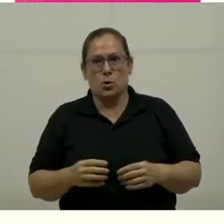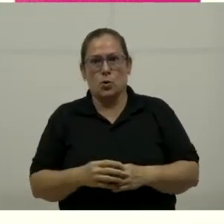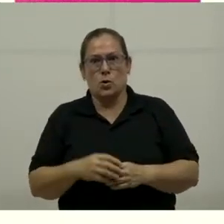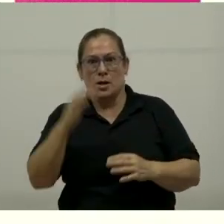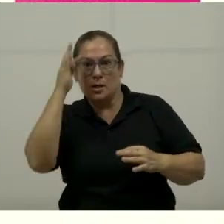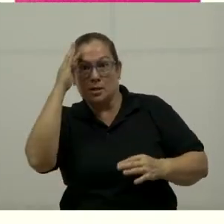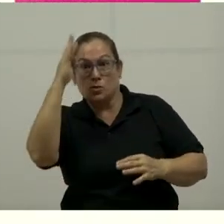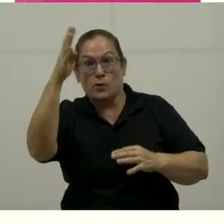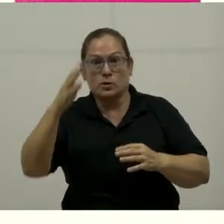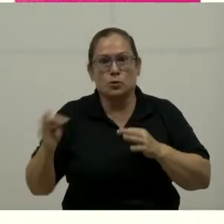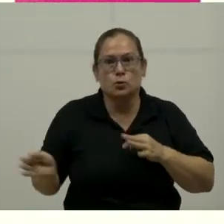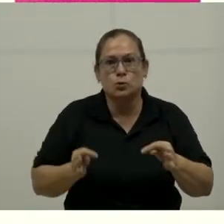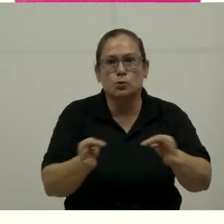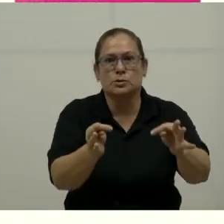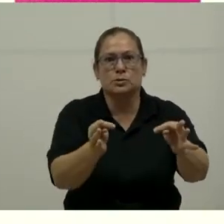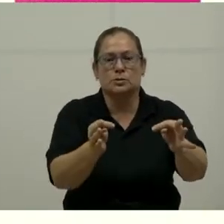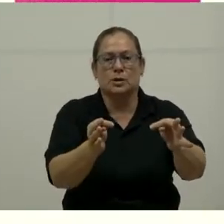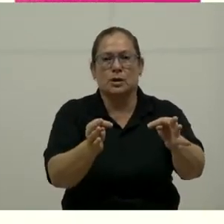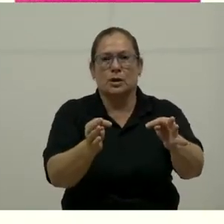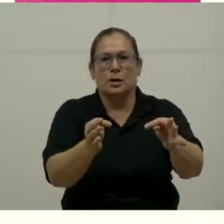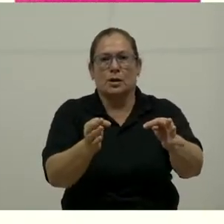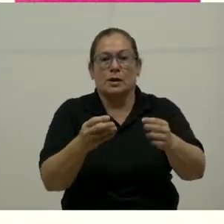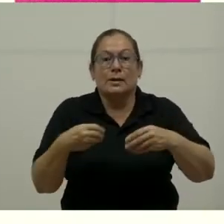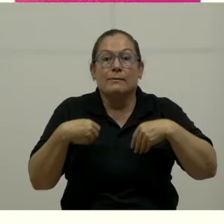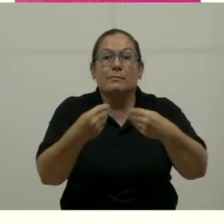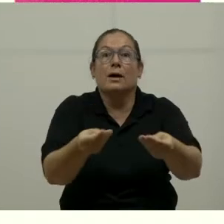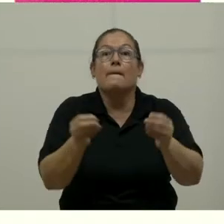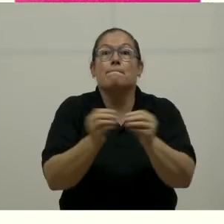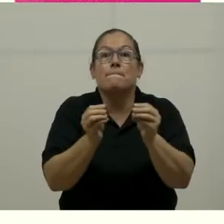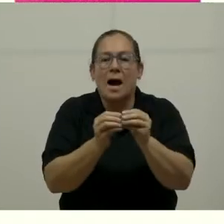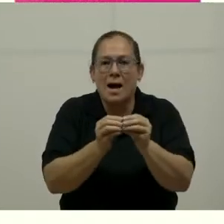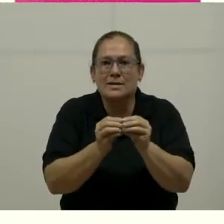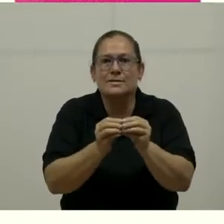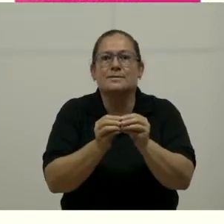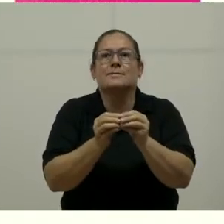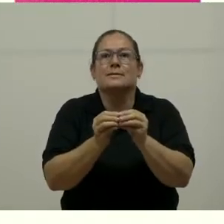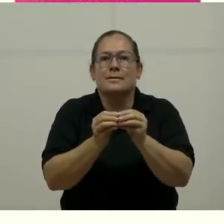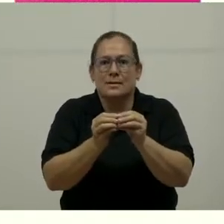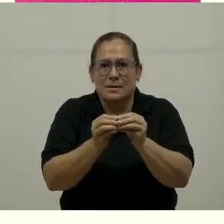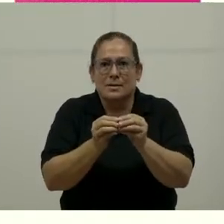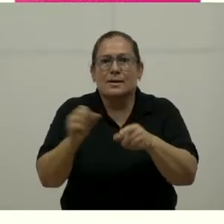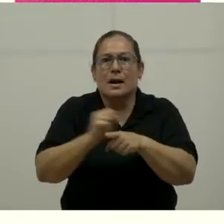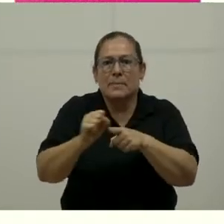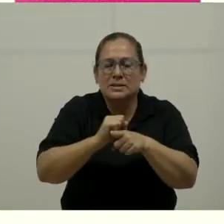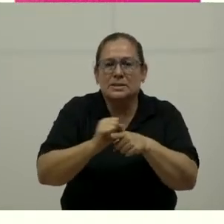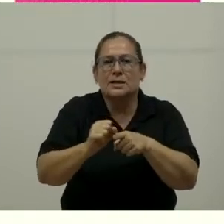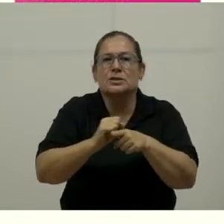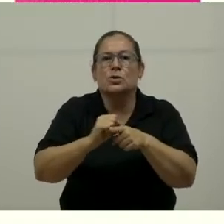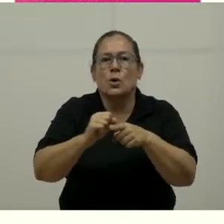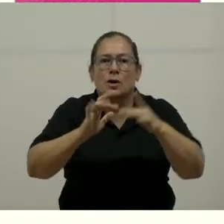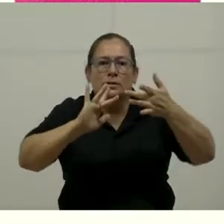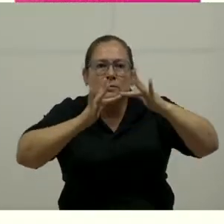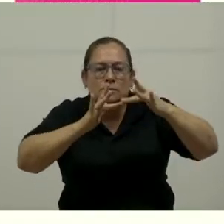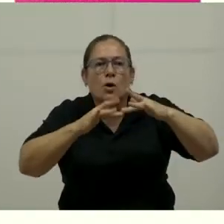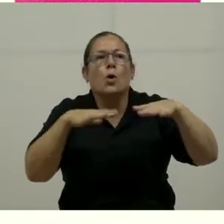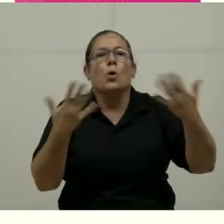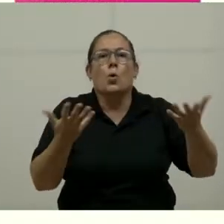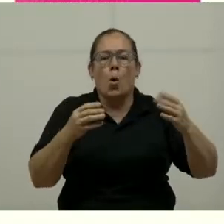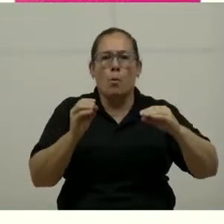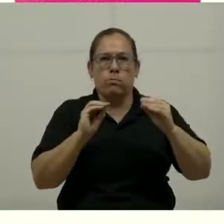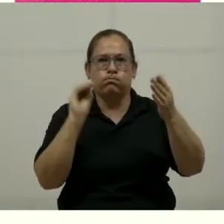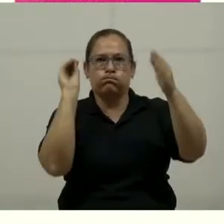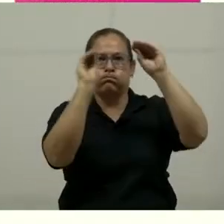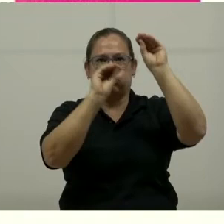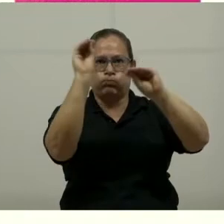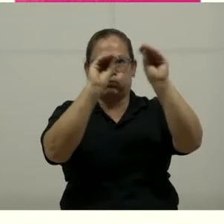turístico tiene que ver con brindar esa red virtual de empleo para que las personas puedan publicar sus perfiles